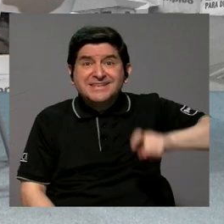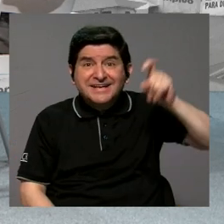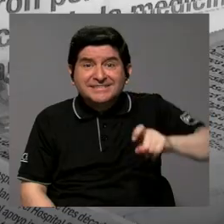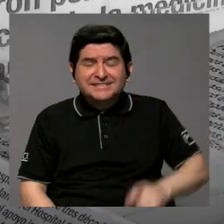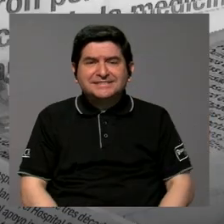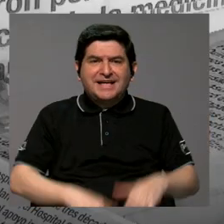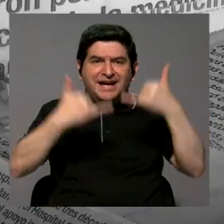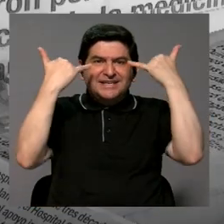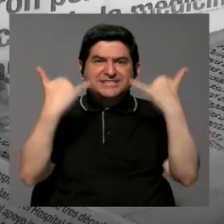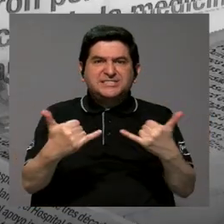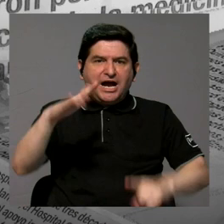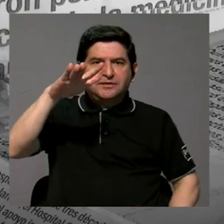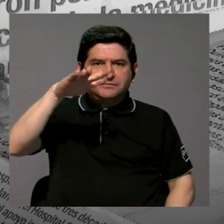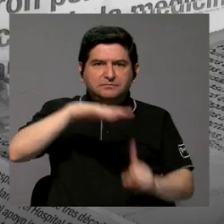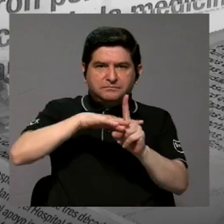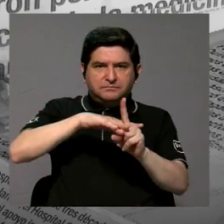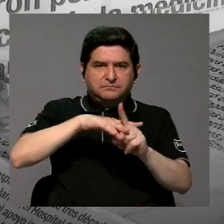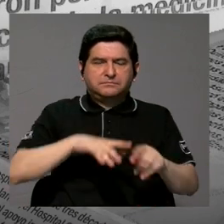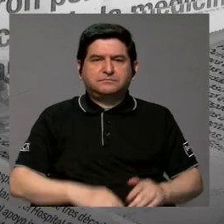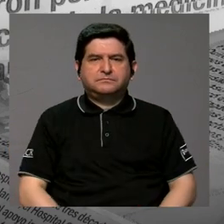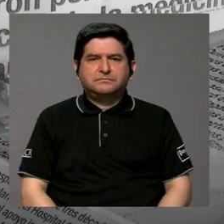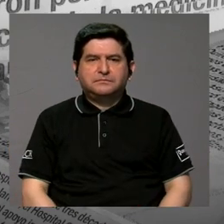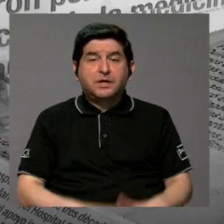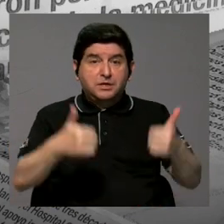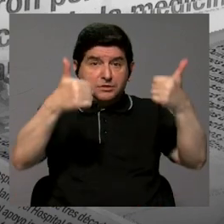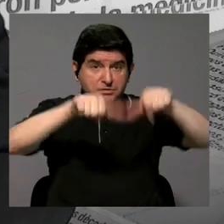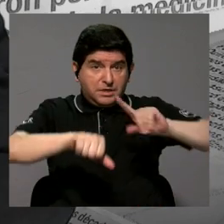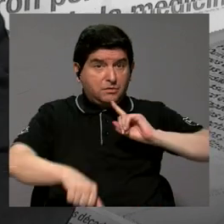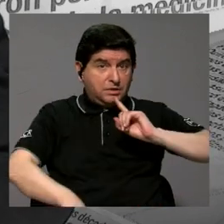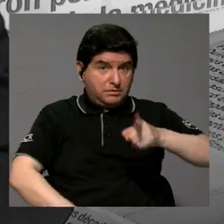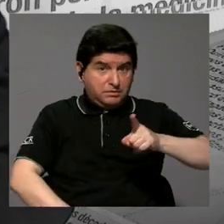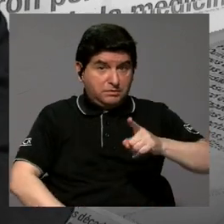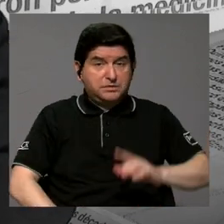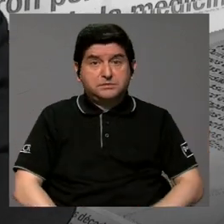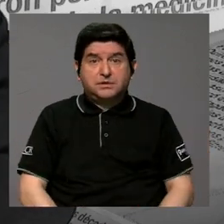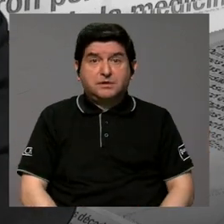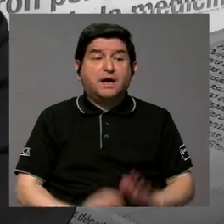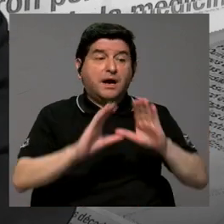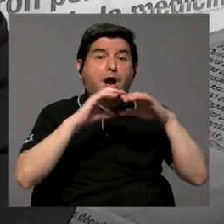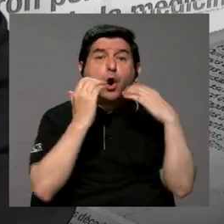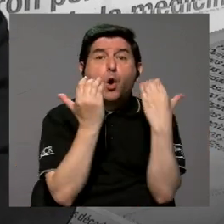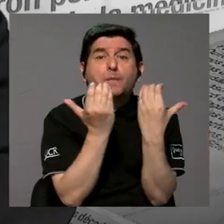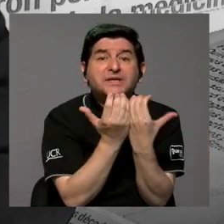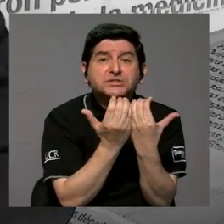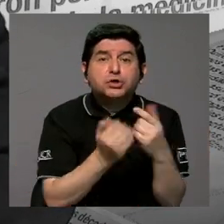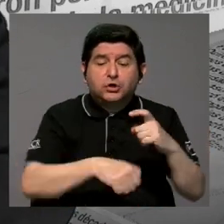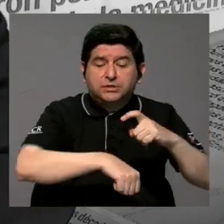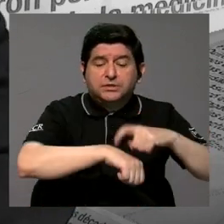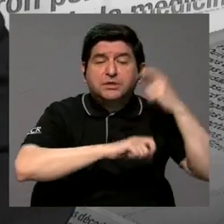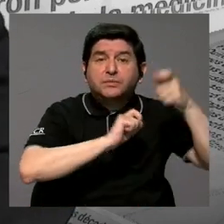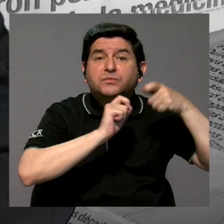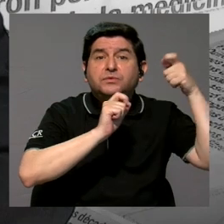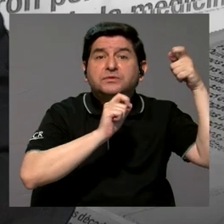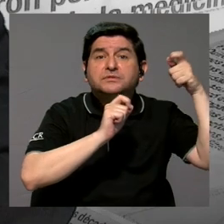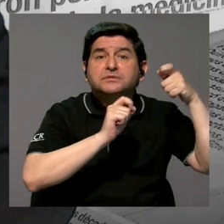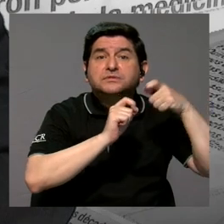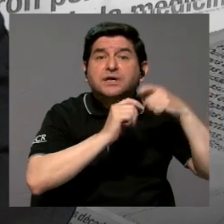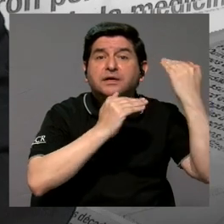necesita salir ya bueno entonces si el acuerdo lo dice así entonces que la comisión tenga un término